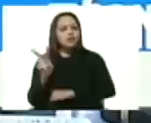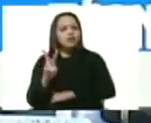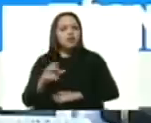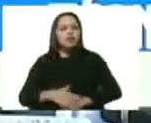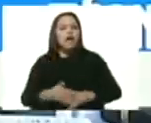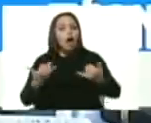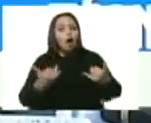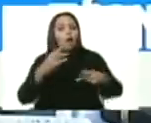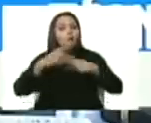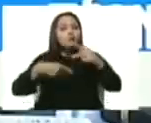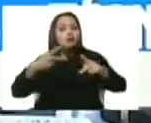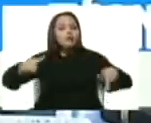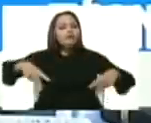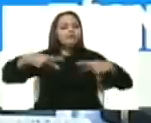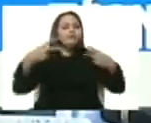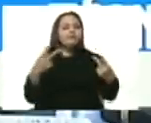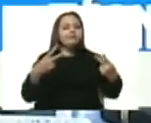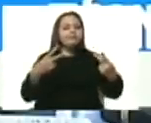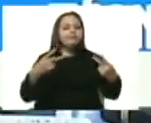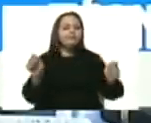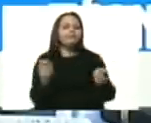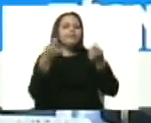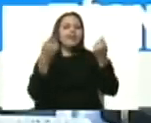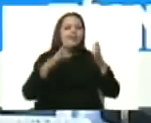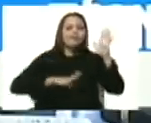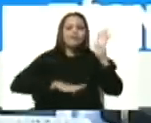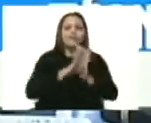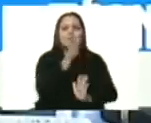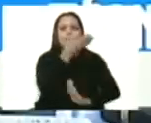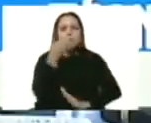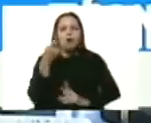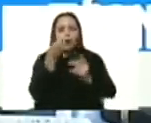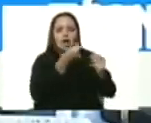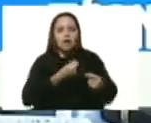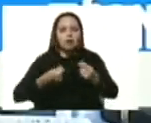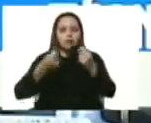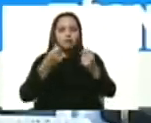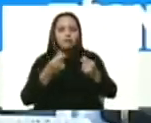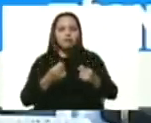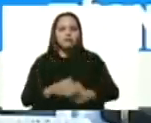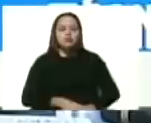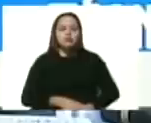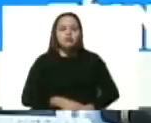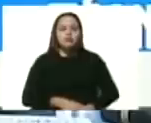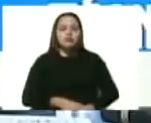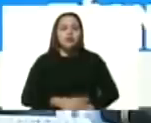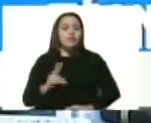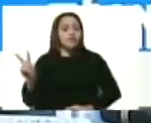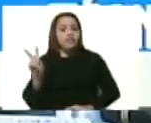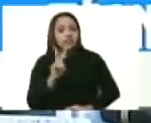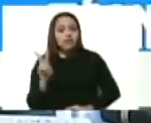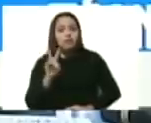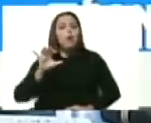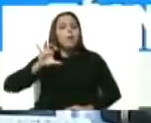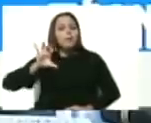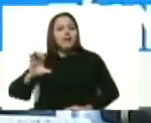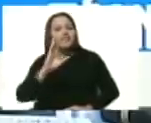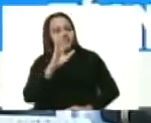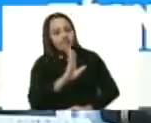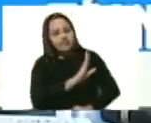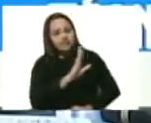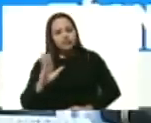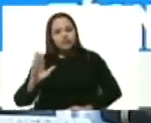recuperación hacia el crecimiento económico que nada nos detenga. Y Venezuela es un país bendito.